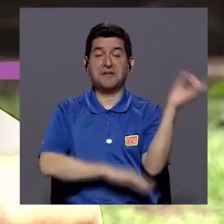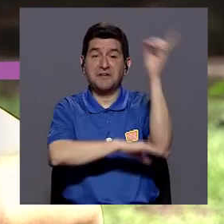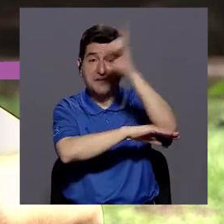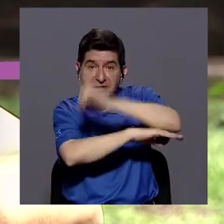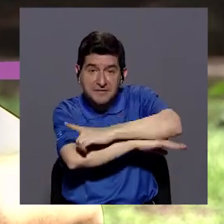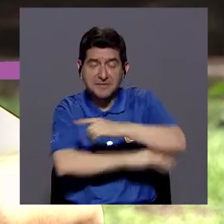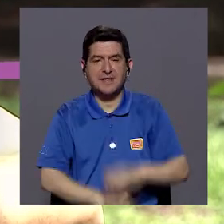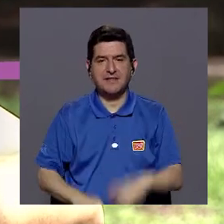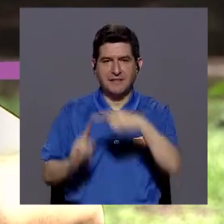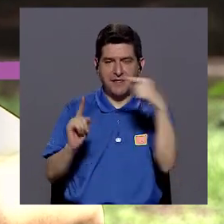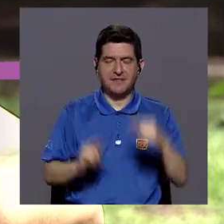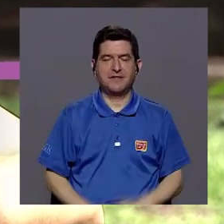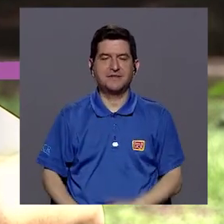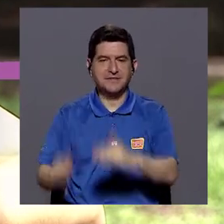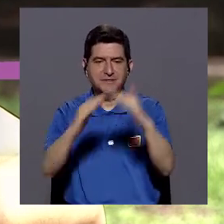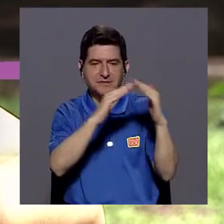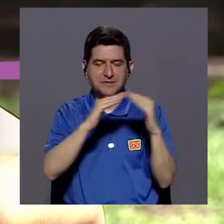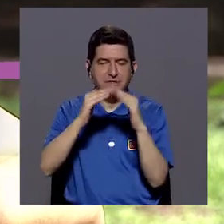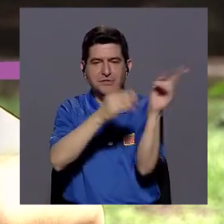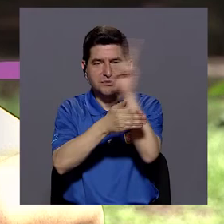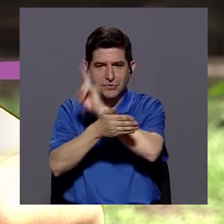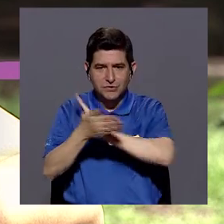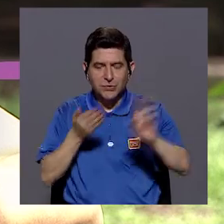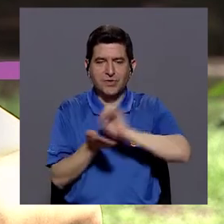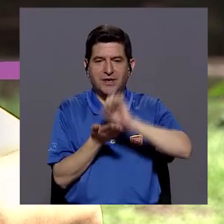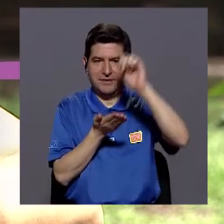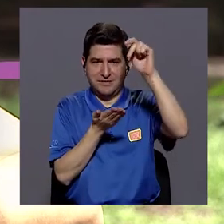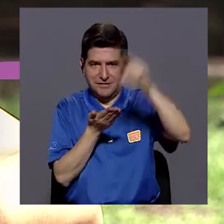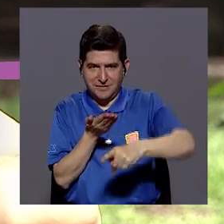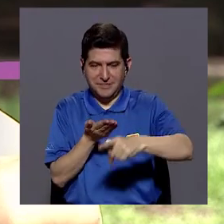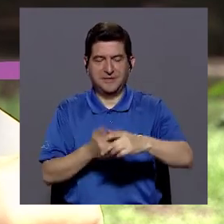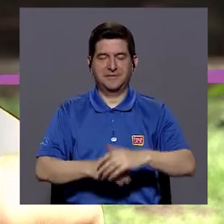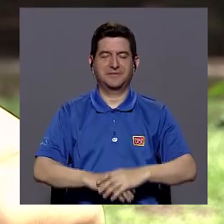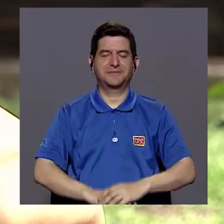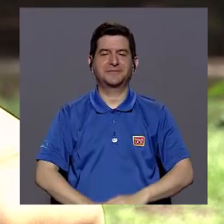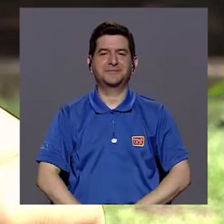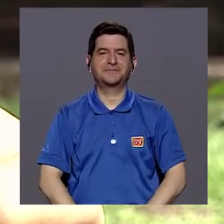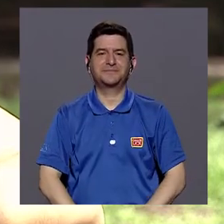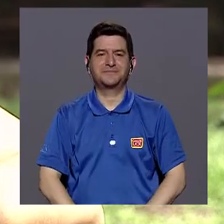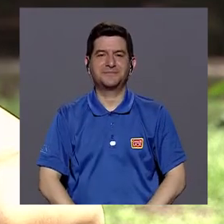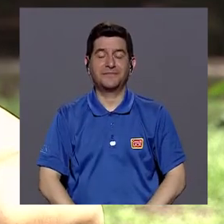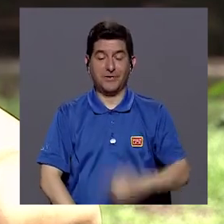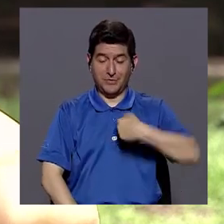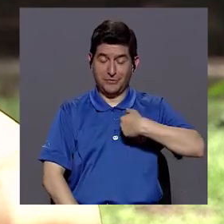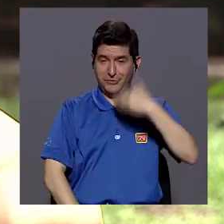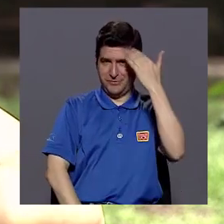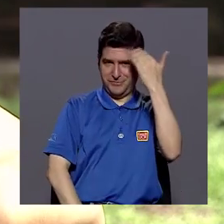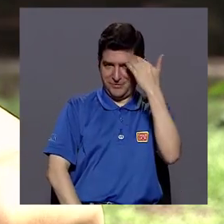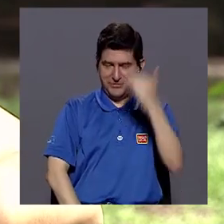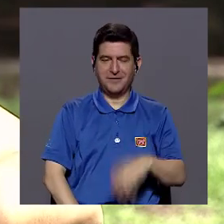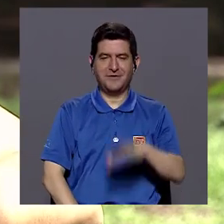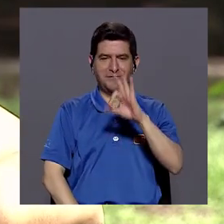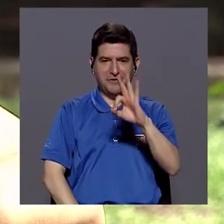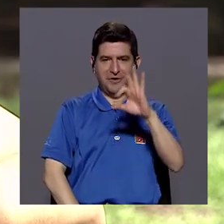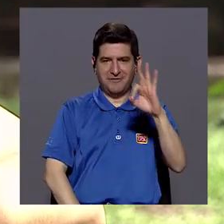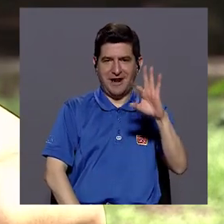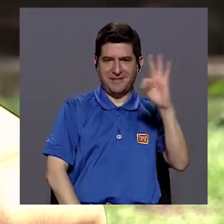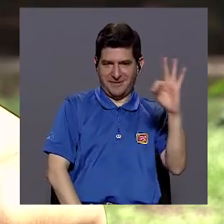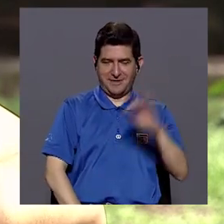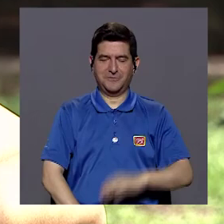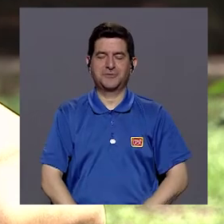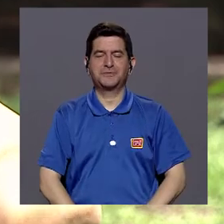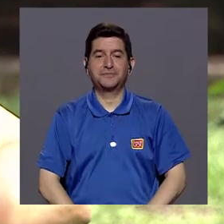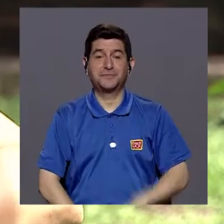El día de hoy, desde el campus de la ciudad universitaria Rodrigo Facio, acá en San Pedro, le saluda su servidora Fabiola